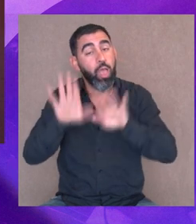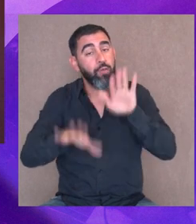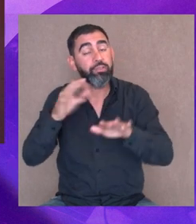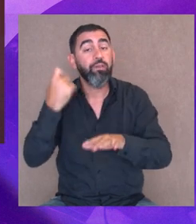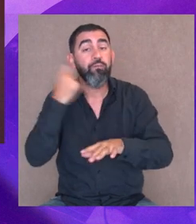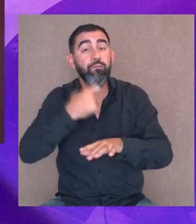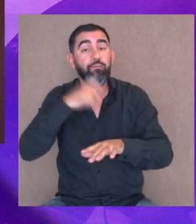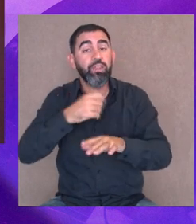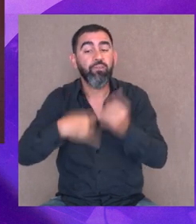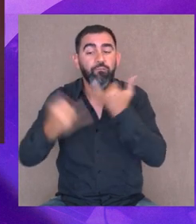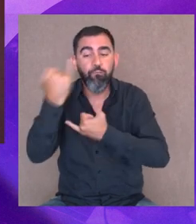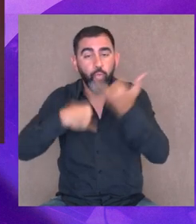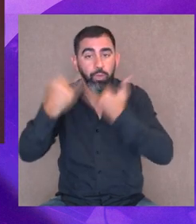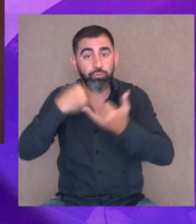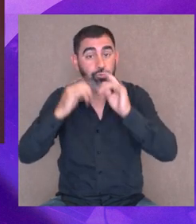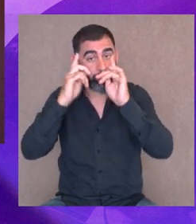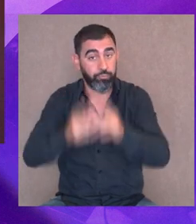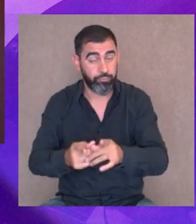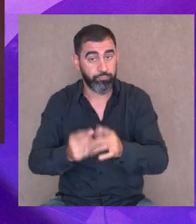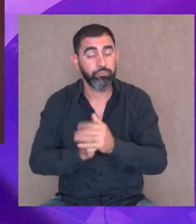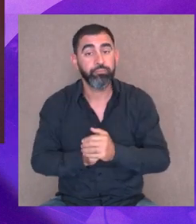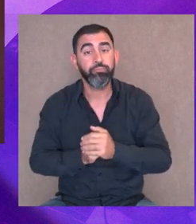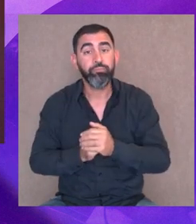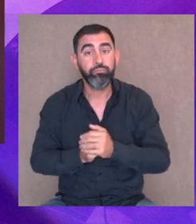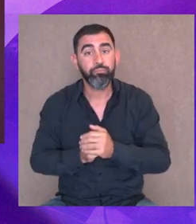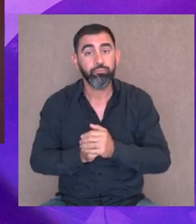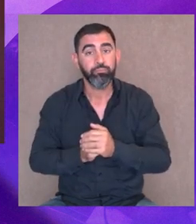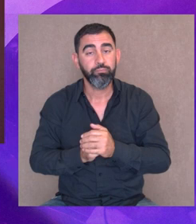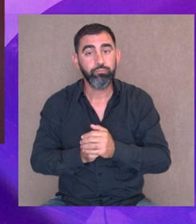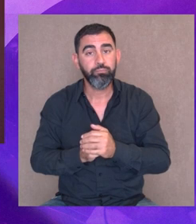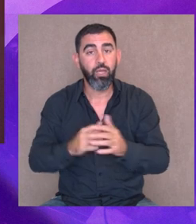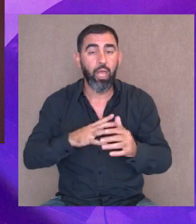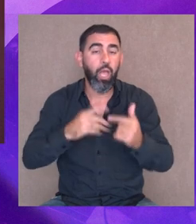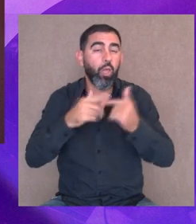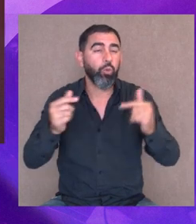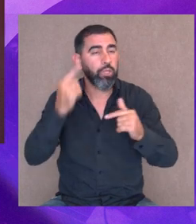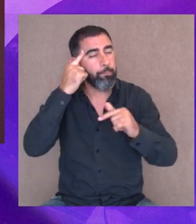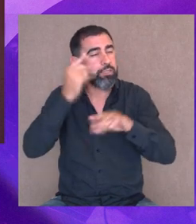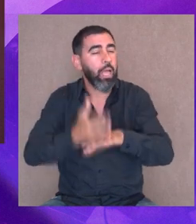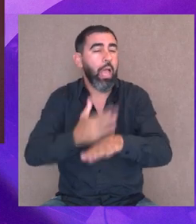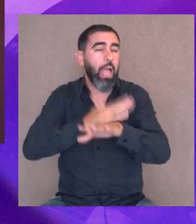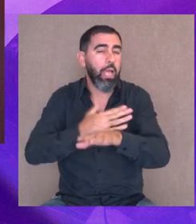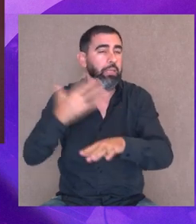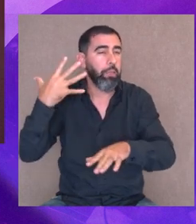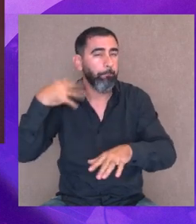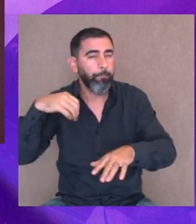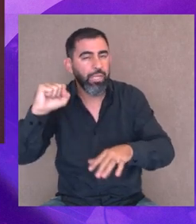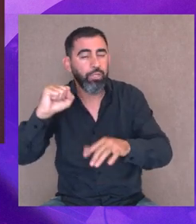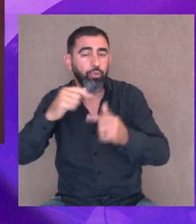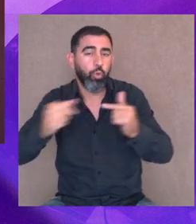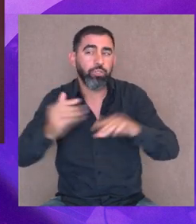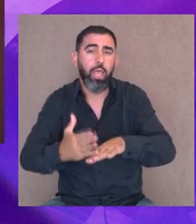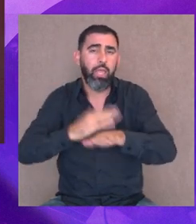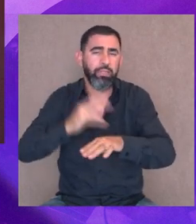muchas veces falta de información, se manejan con estereotipos, con mitos,